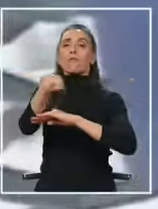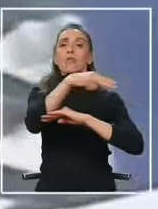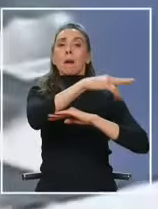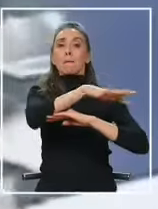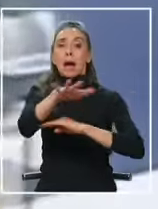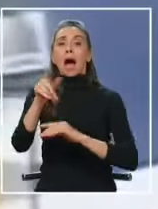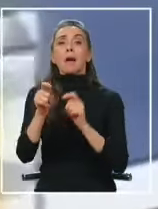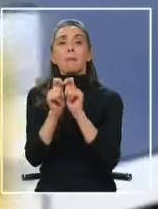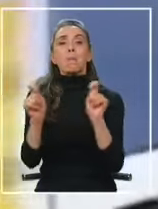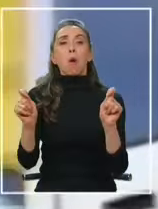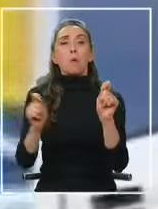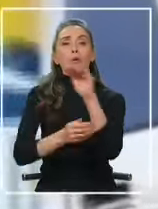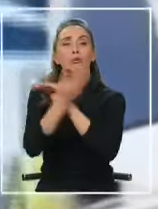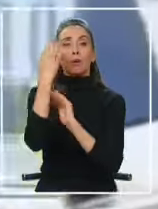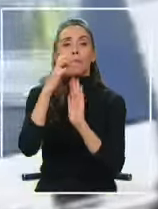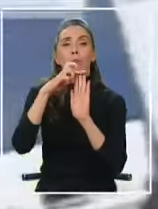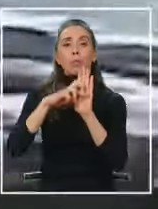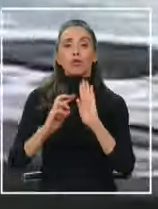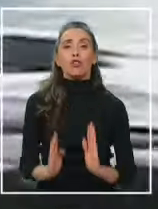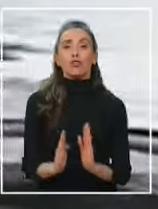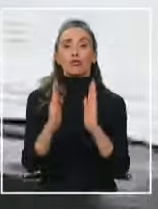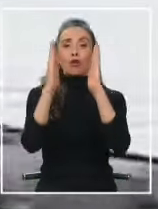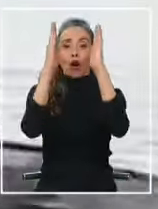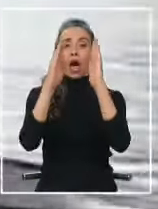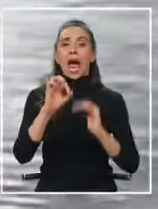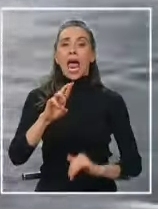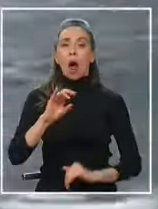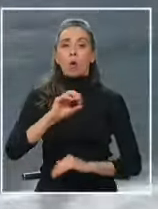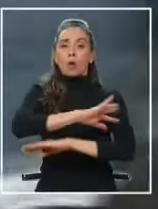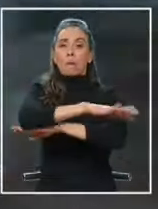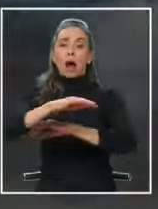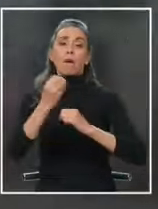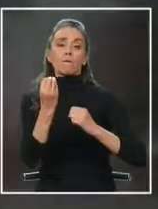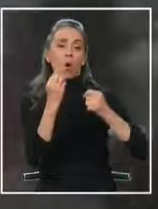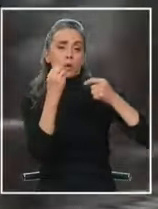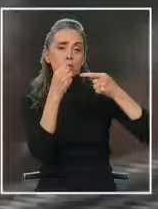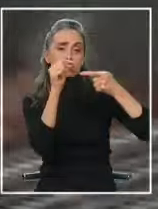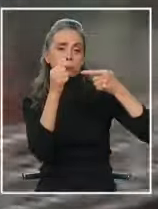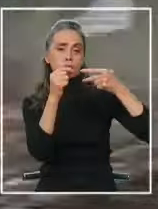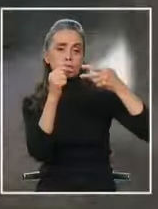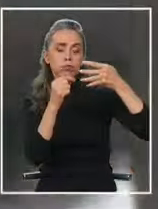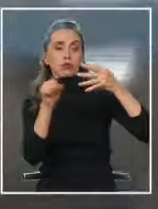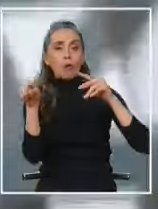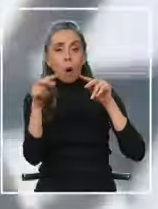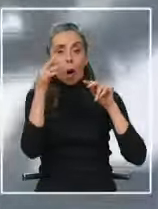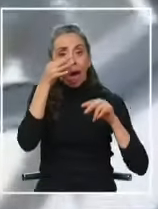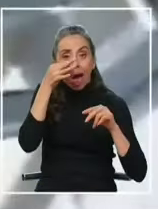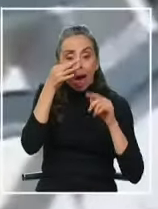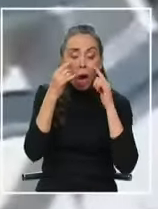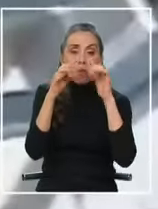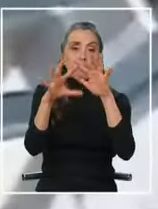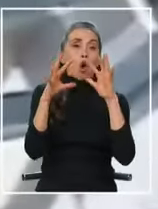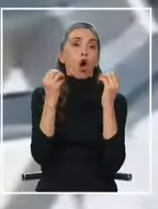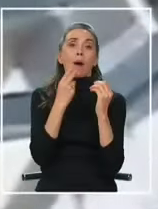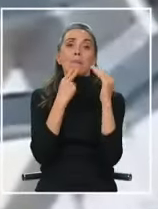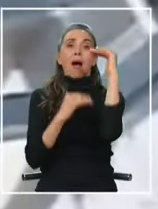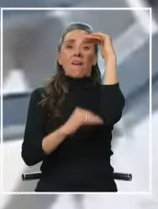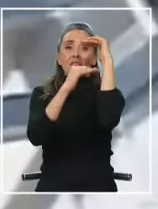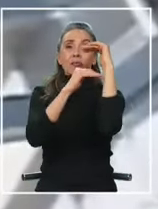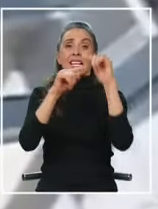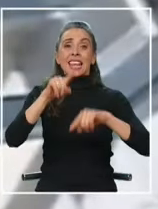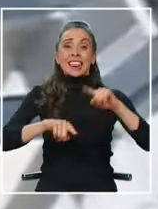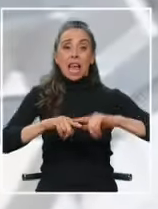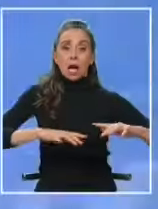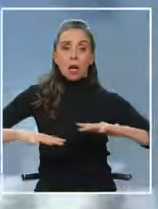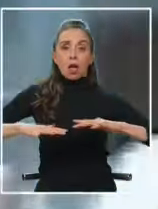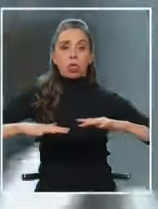promocionaba el proyecto Euromarina, una serie de cualidades que lo hicieron atractivo, desconociendo la inestabilidad del